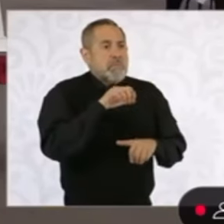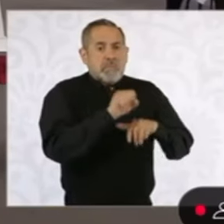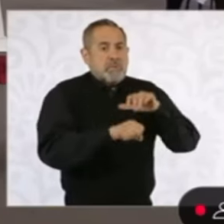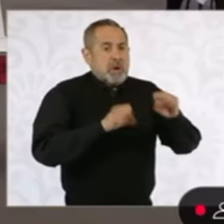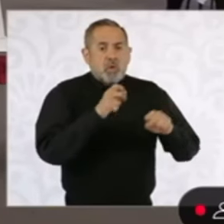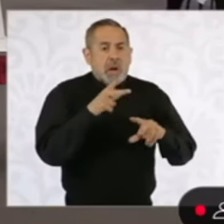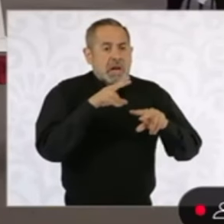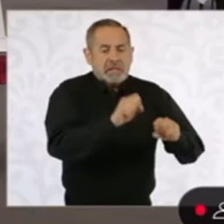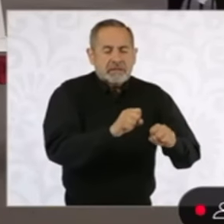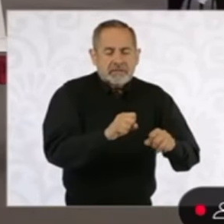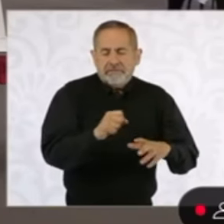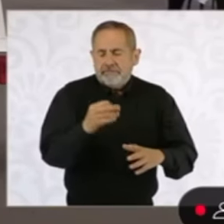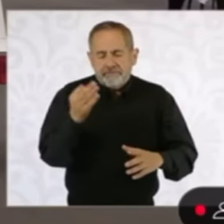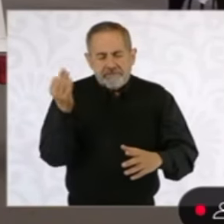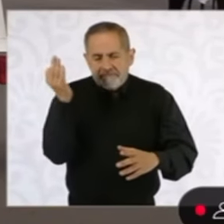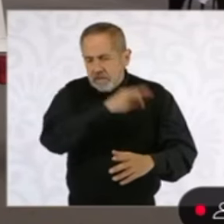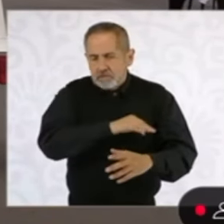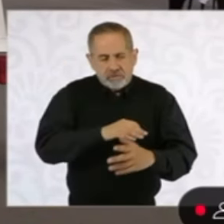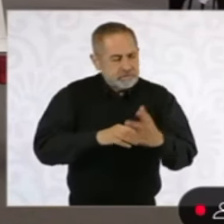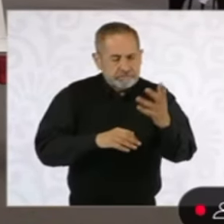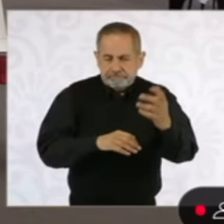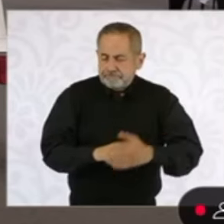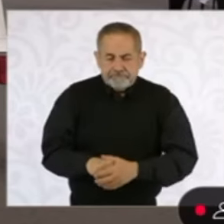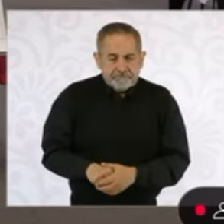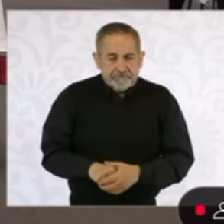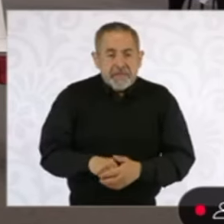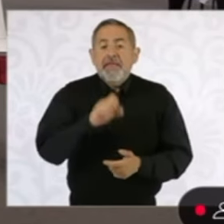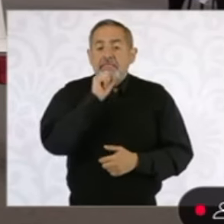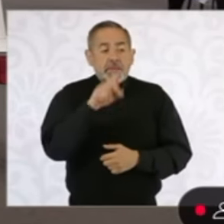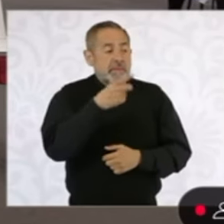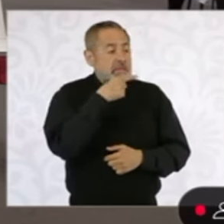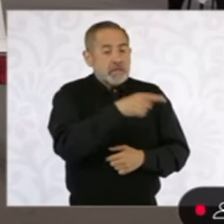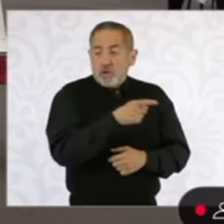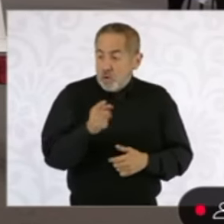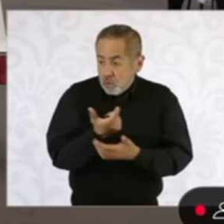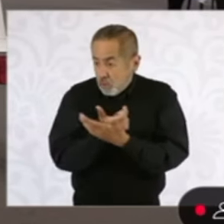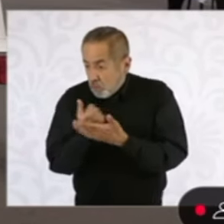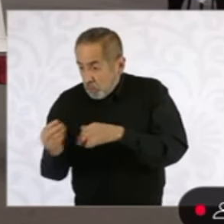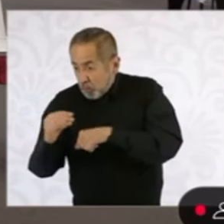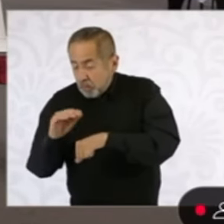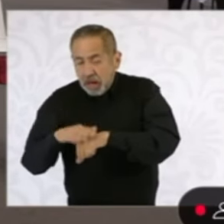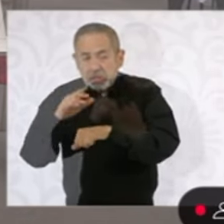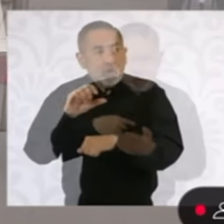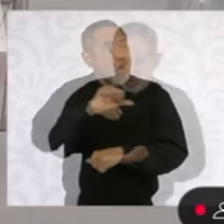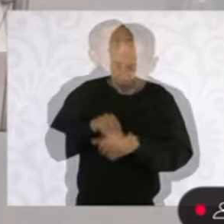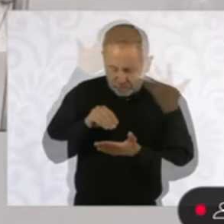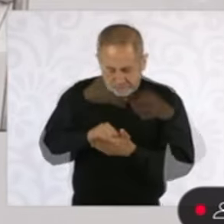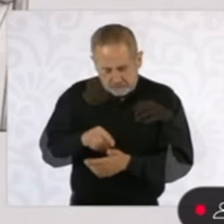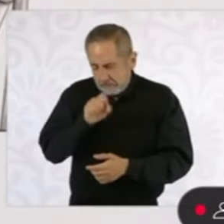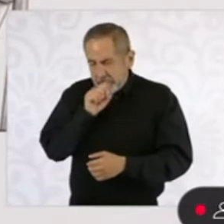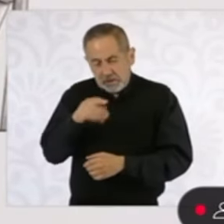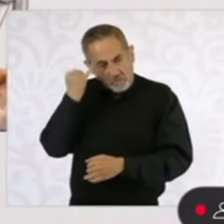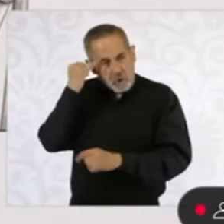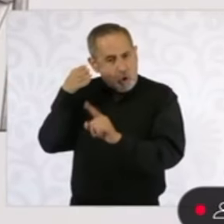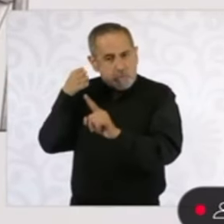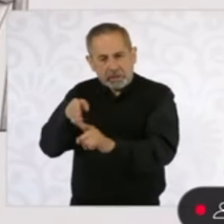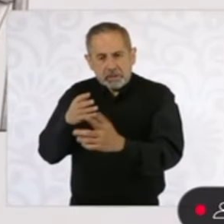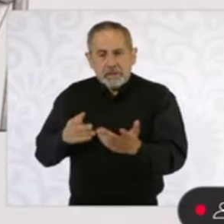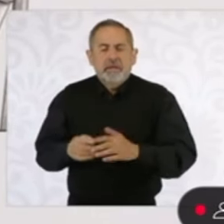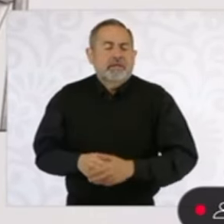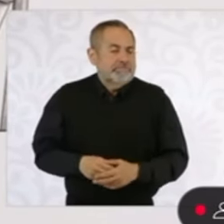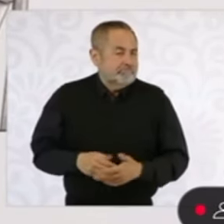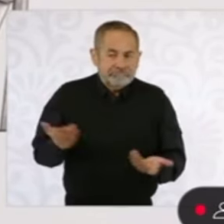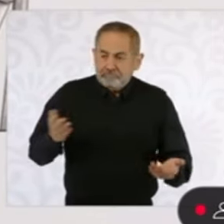decían que si esto ocurría iba a dejar de haber inversión extranjera, falso. Entonces, son muy buenas